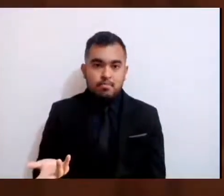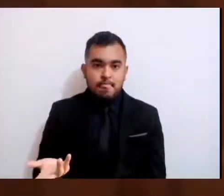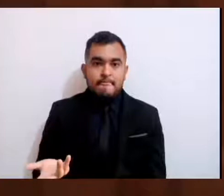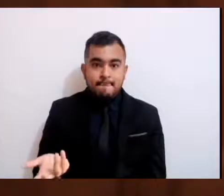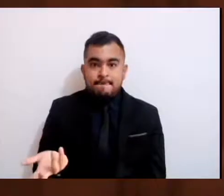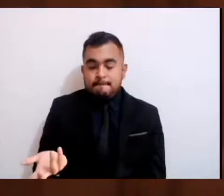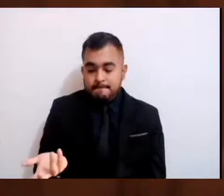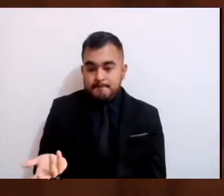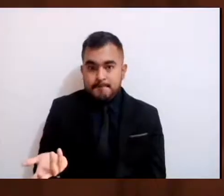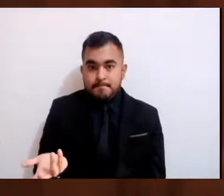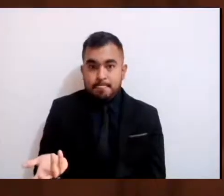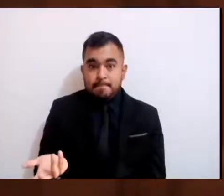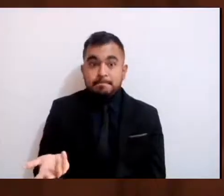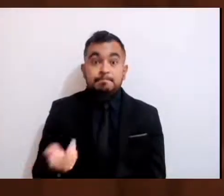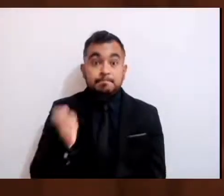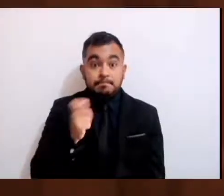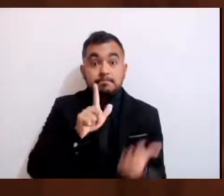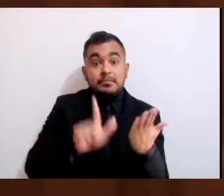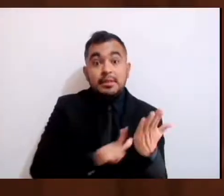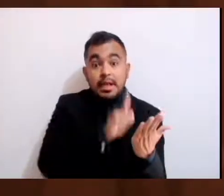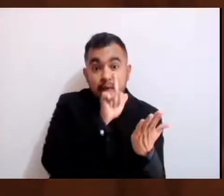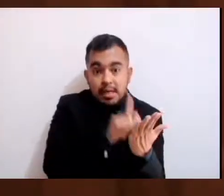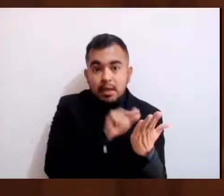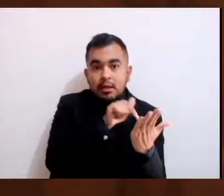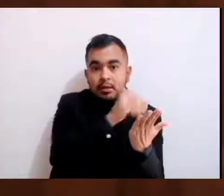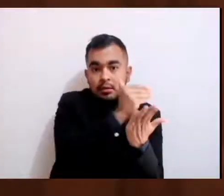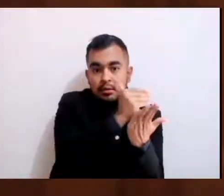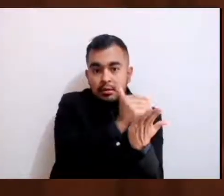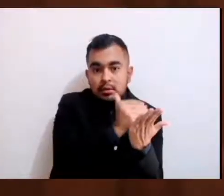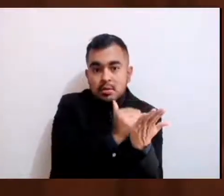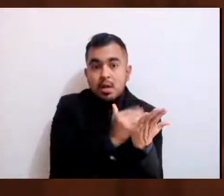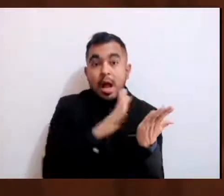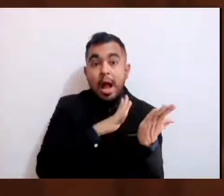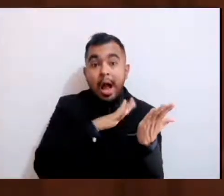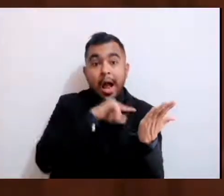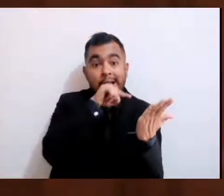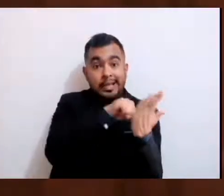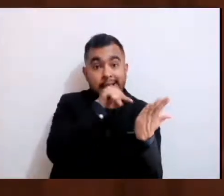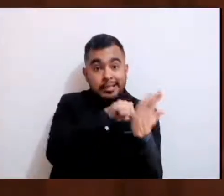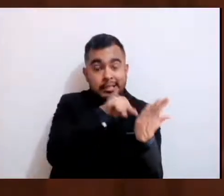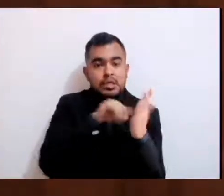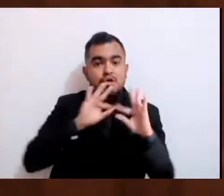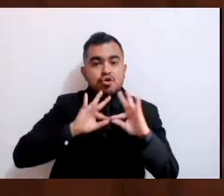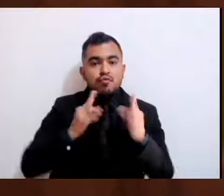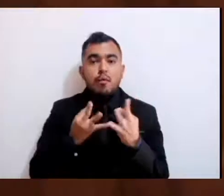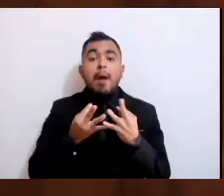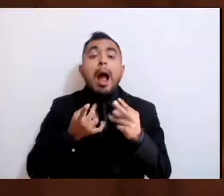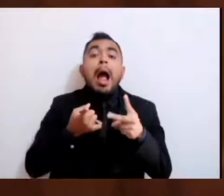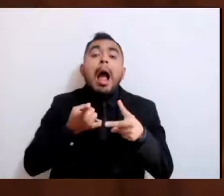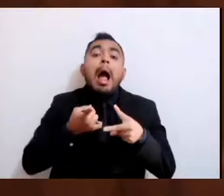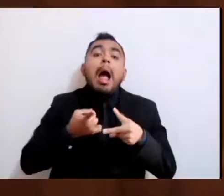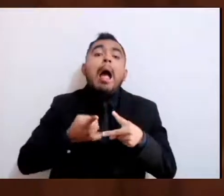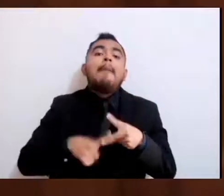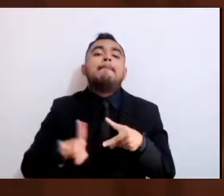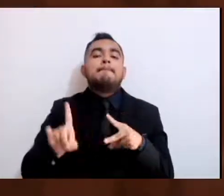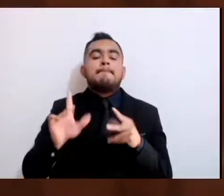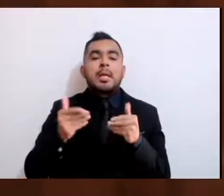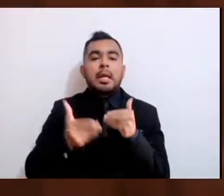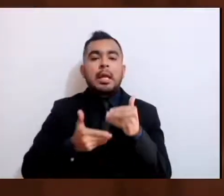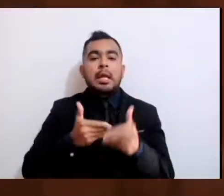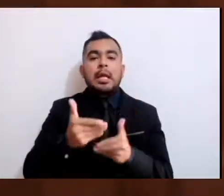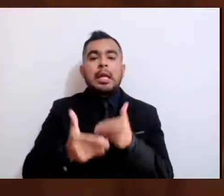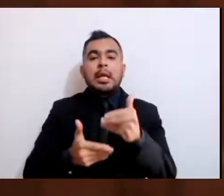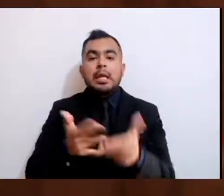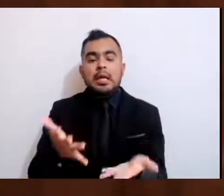legislación y los mecanismos que en ella se encuentran apenas comienzan a operar, como lo fue la